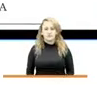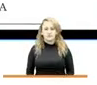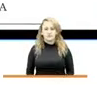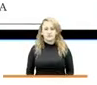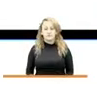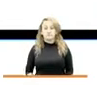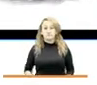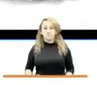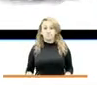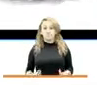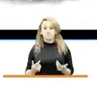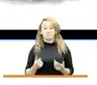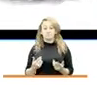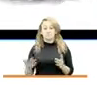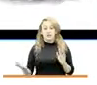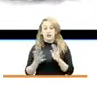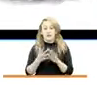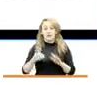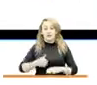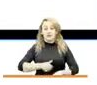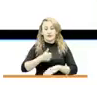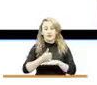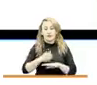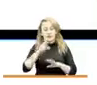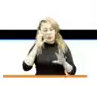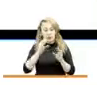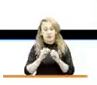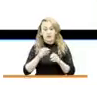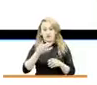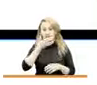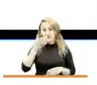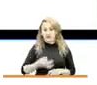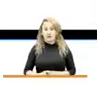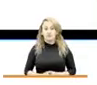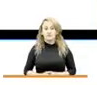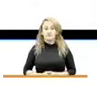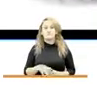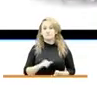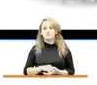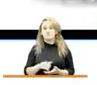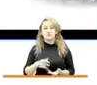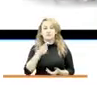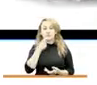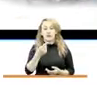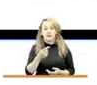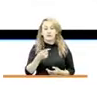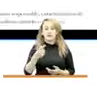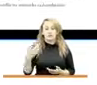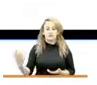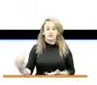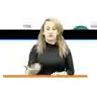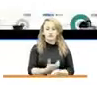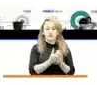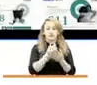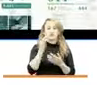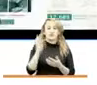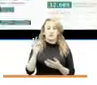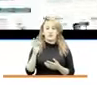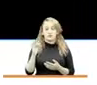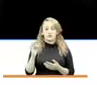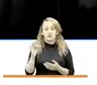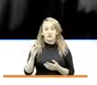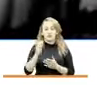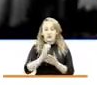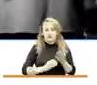respecto a la dirección de acuerdos de la verdad, que se encarga de recoger testimonios y certificaciones de